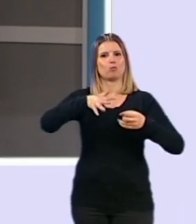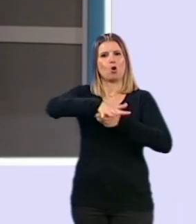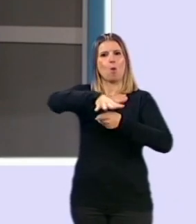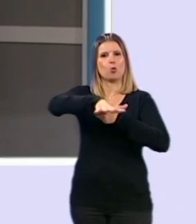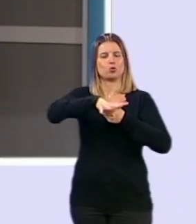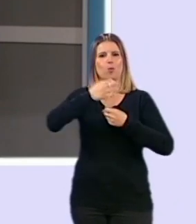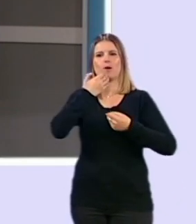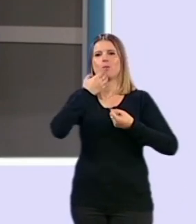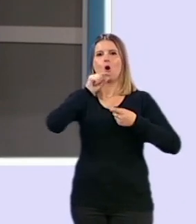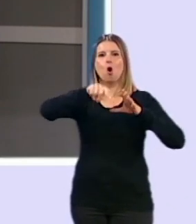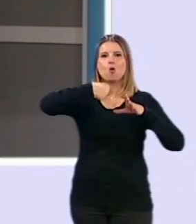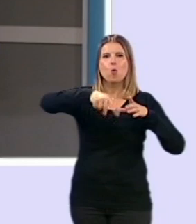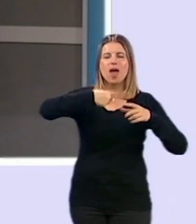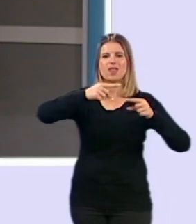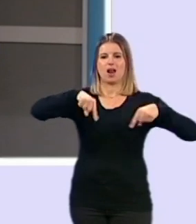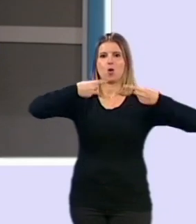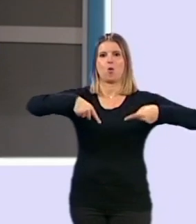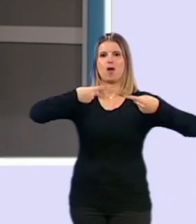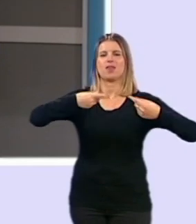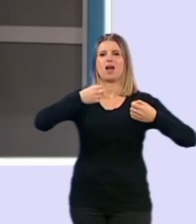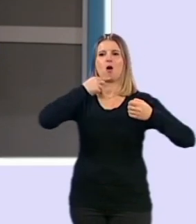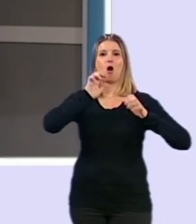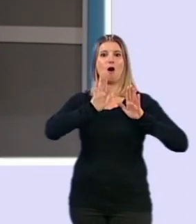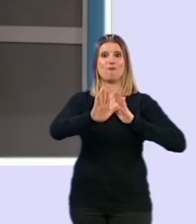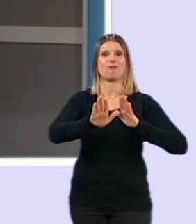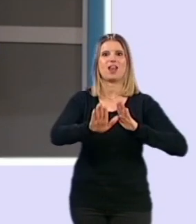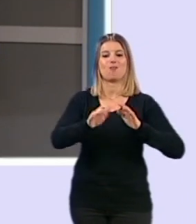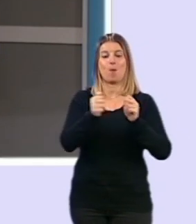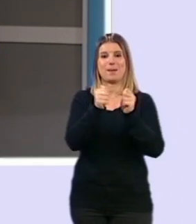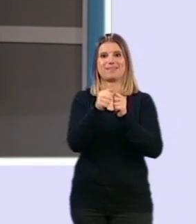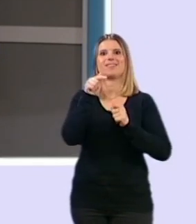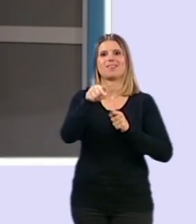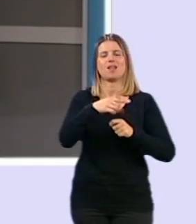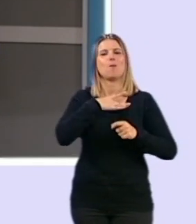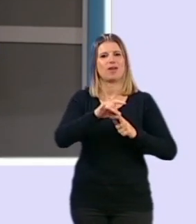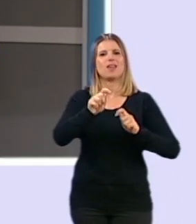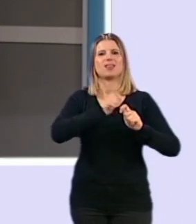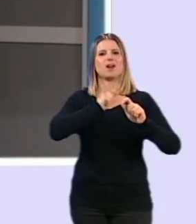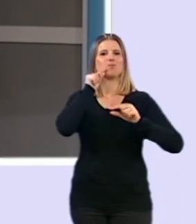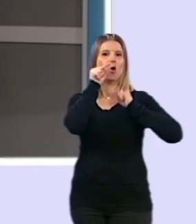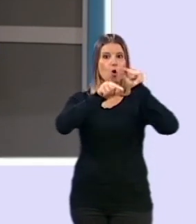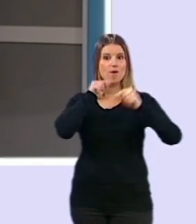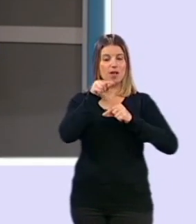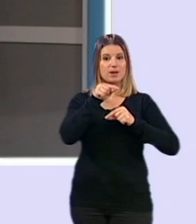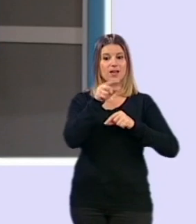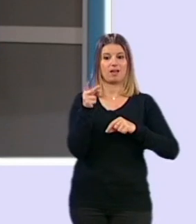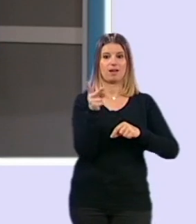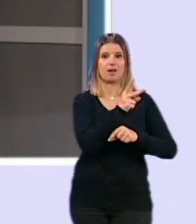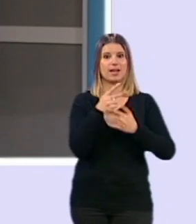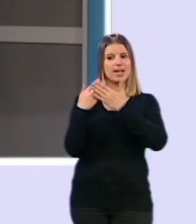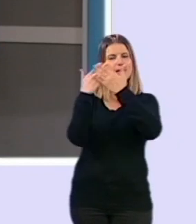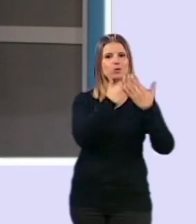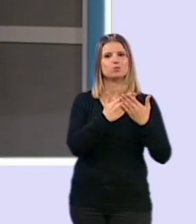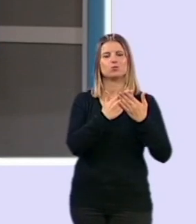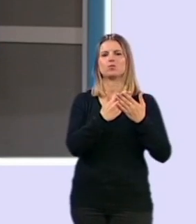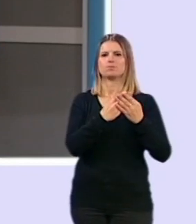por los neumáticos también o por la pastilla de frenos. Pues decir que este estudio nos ha dado unos datos sorprendentes,